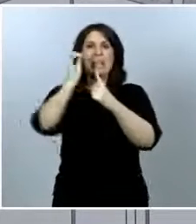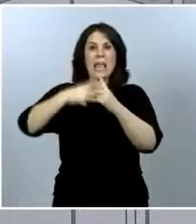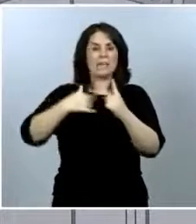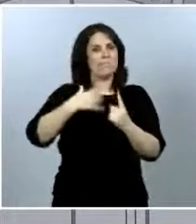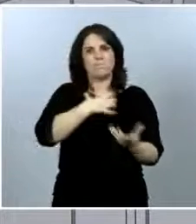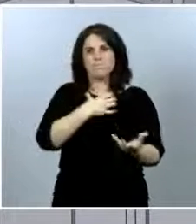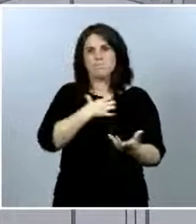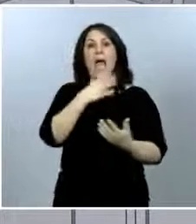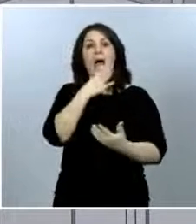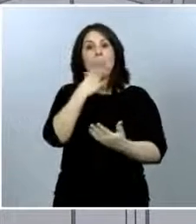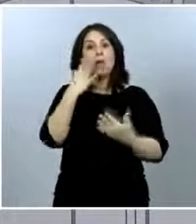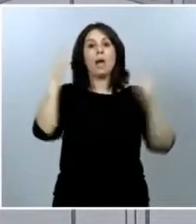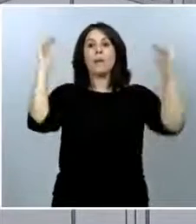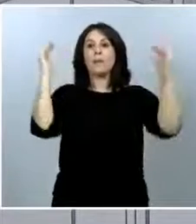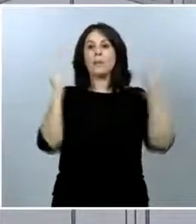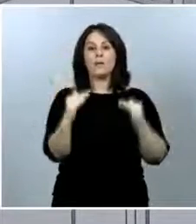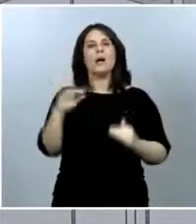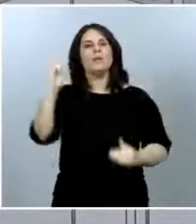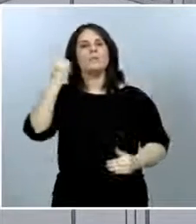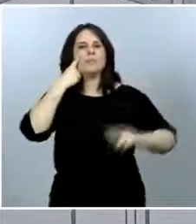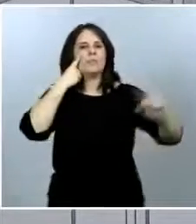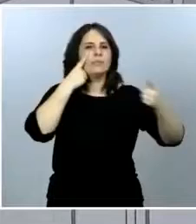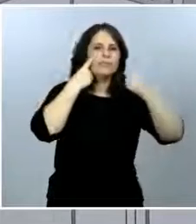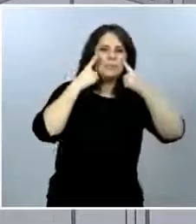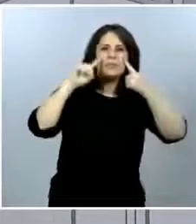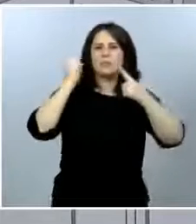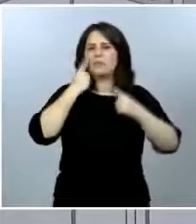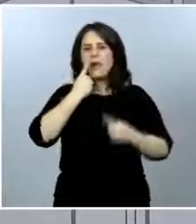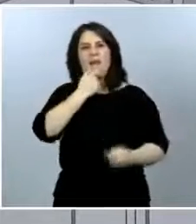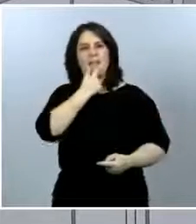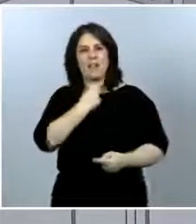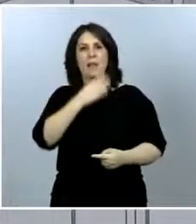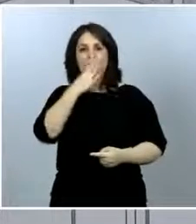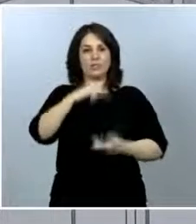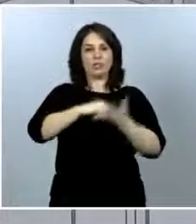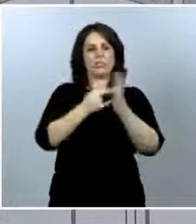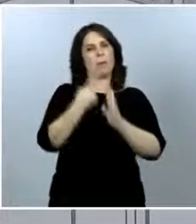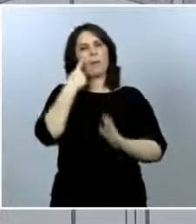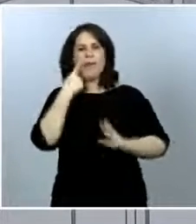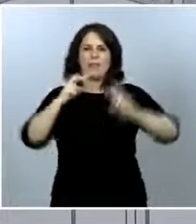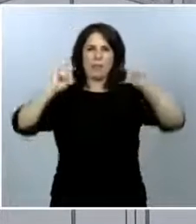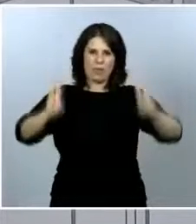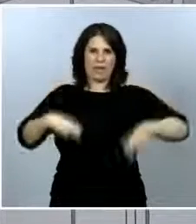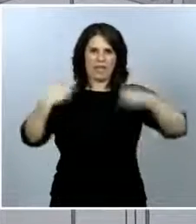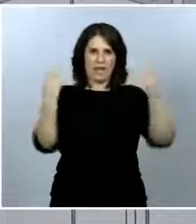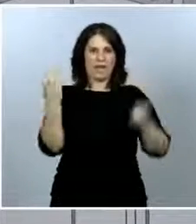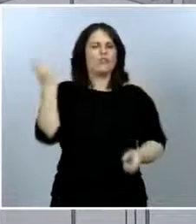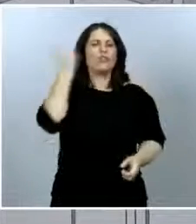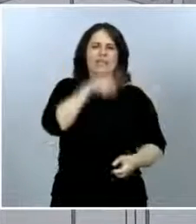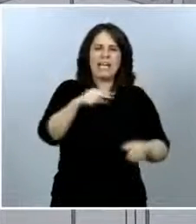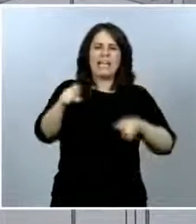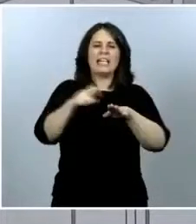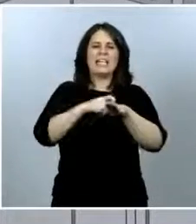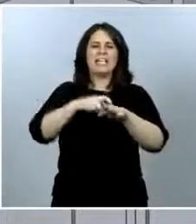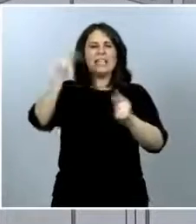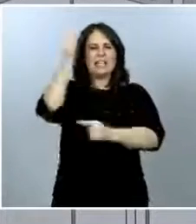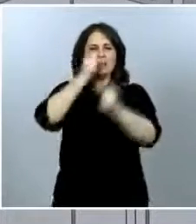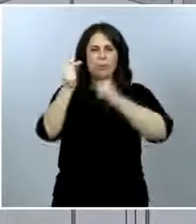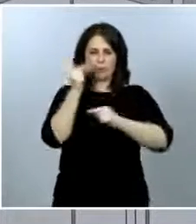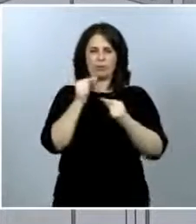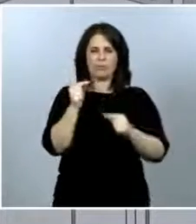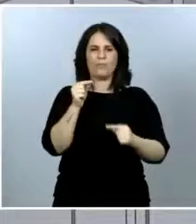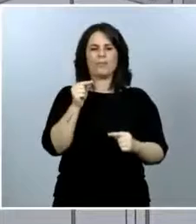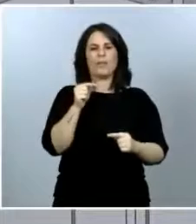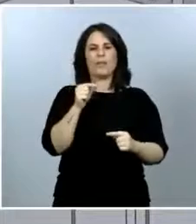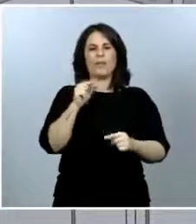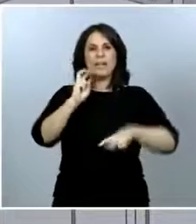obliga a modificar los sistemas de vigilancia. Sé que algunos los cambios del tipo de datos que estamos dándoles han generado algunos quebraderos de cabeza